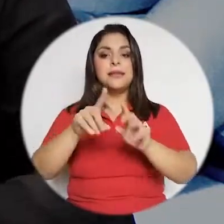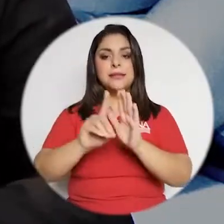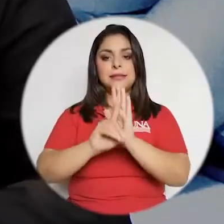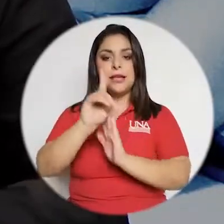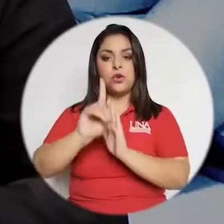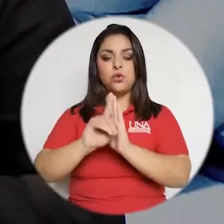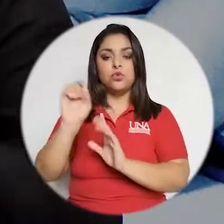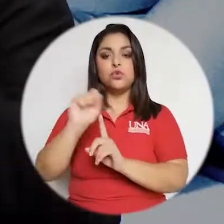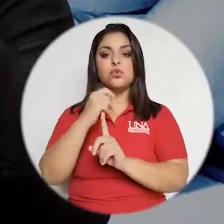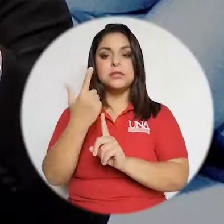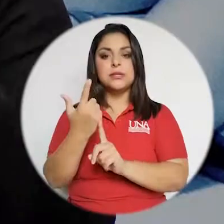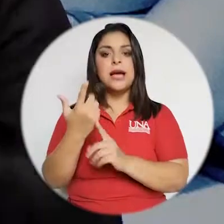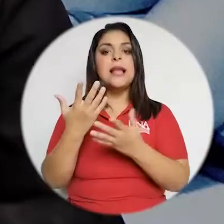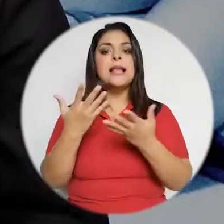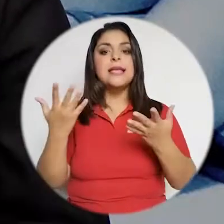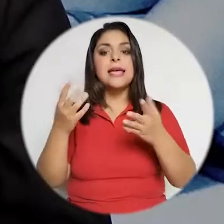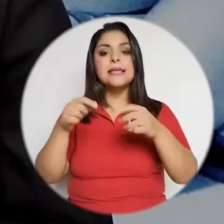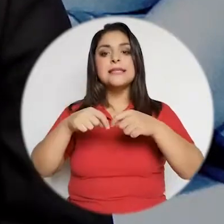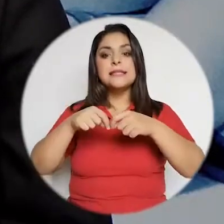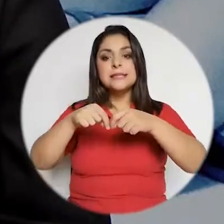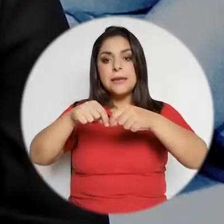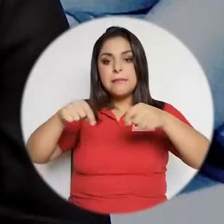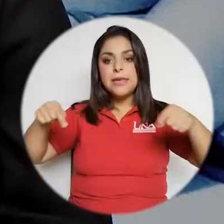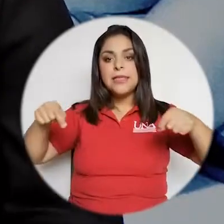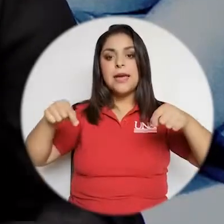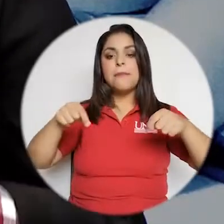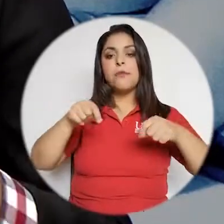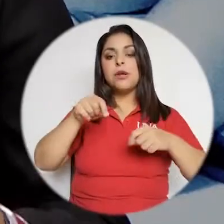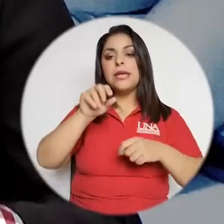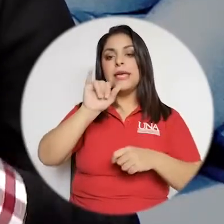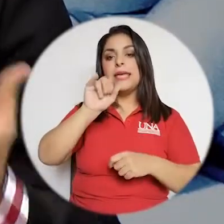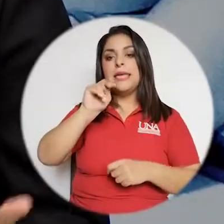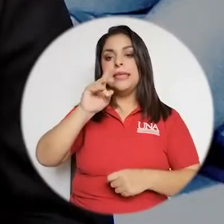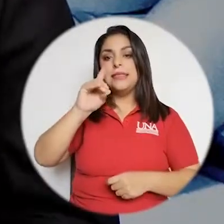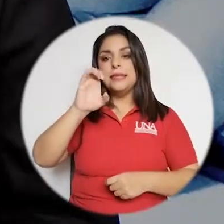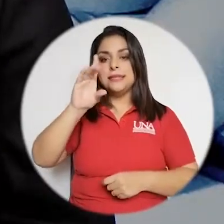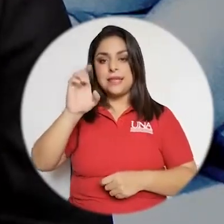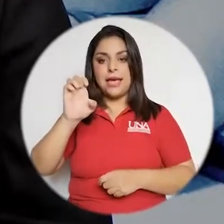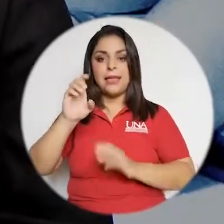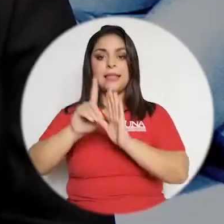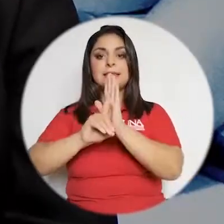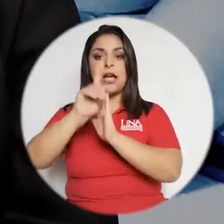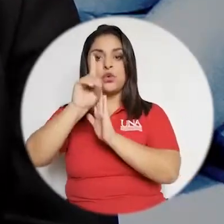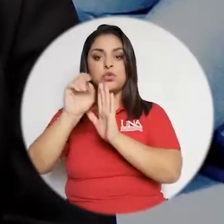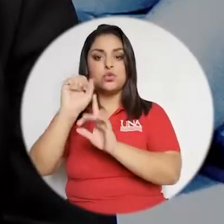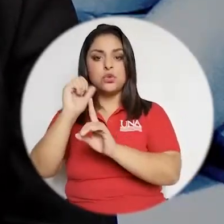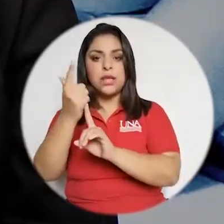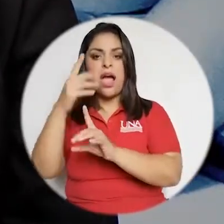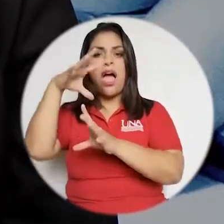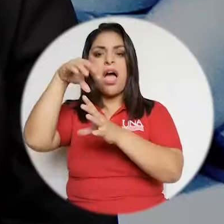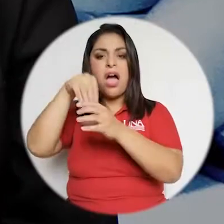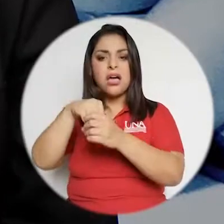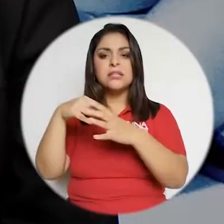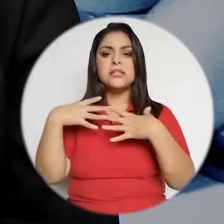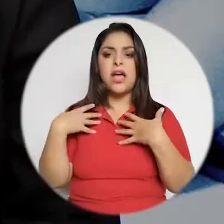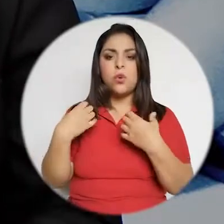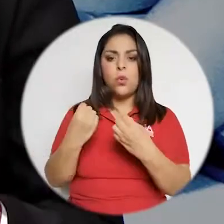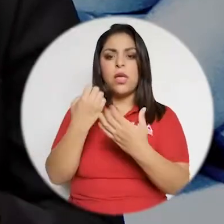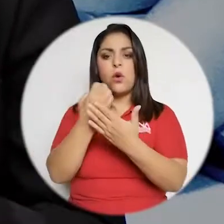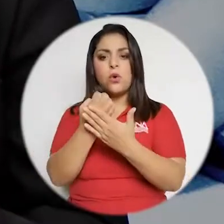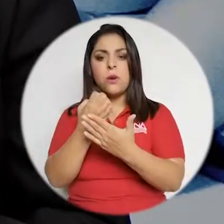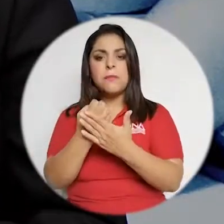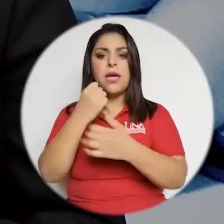se pueden catalogar según el nivel de desarrollo social, que se mide a través del índice de desarrollo social, que integra un conjunto de